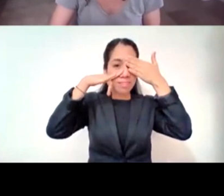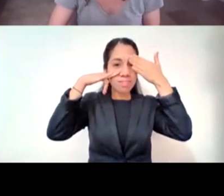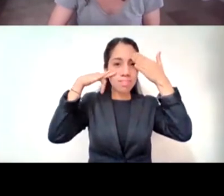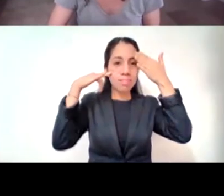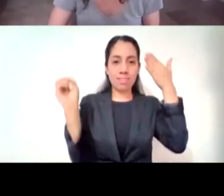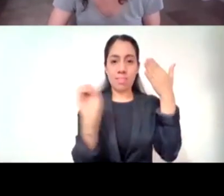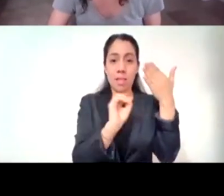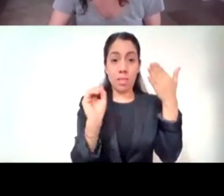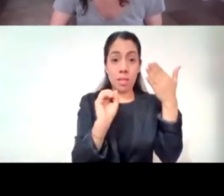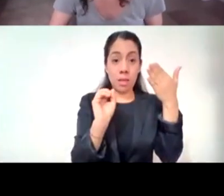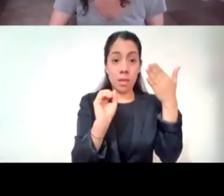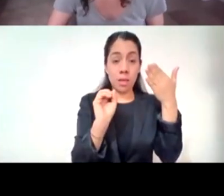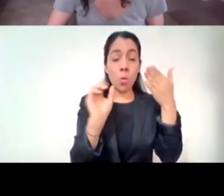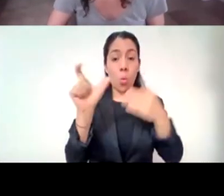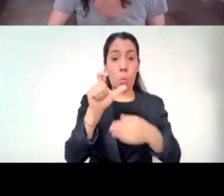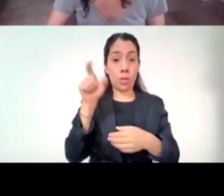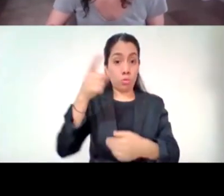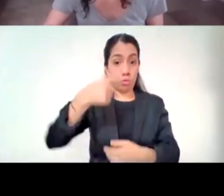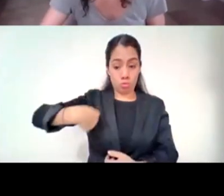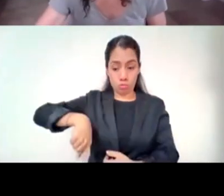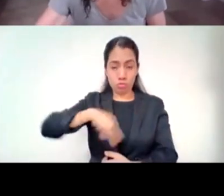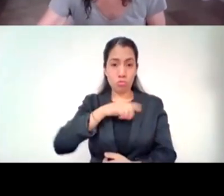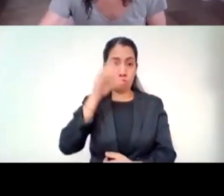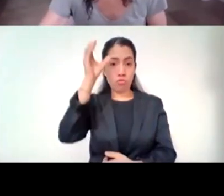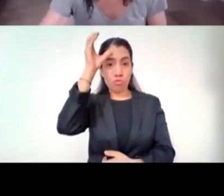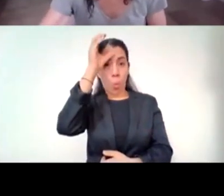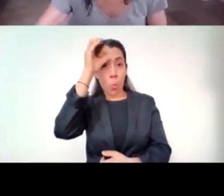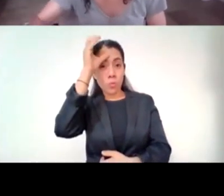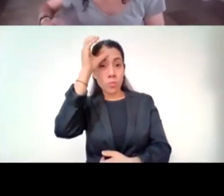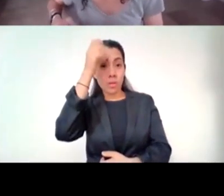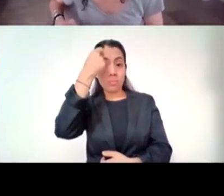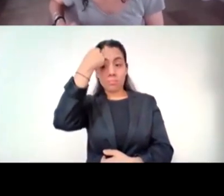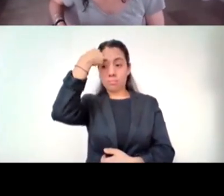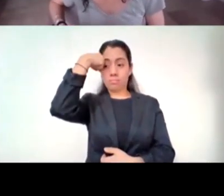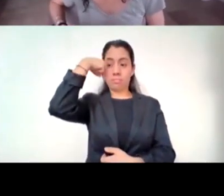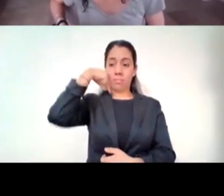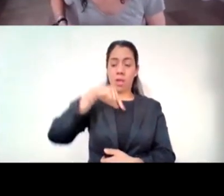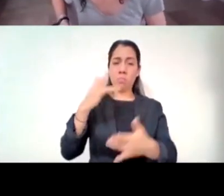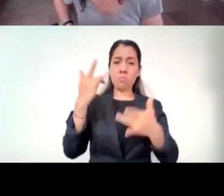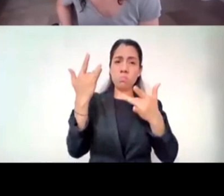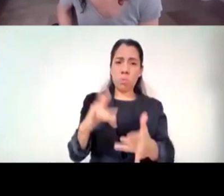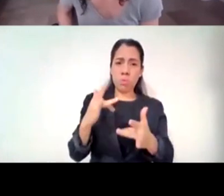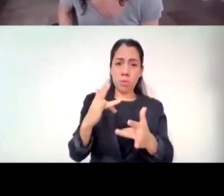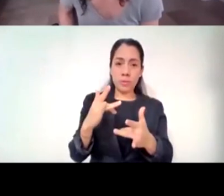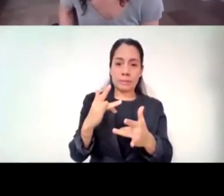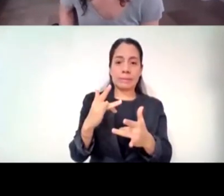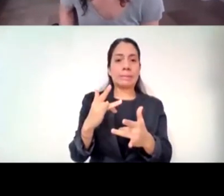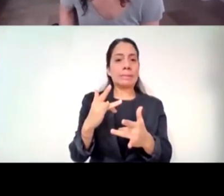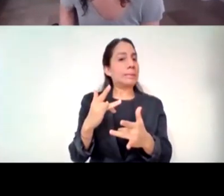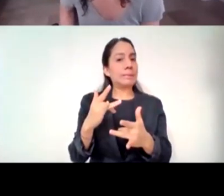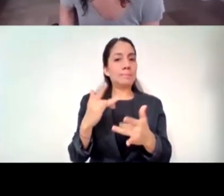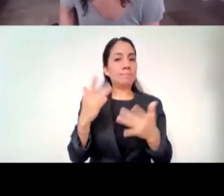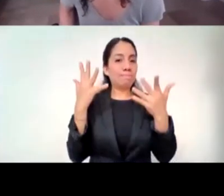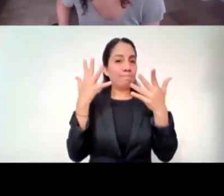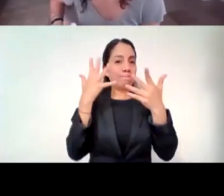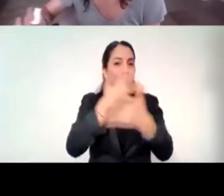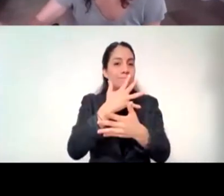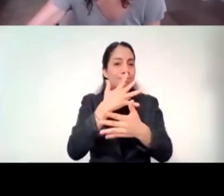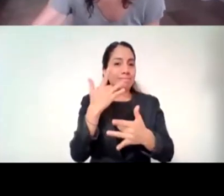dolor, duele. Duele muchísimo. Y el dolor reprime la esperanza.